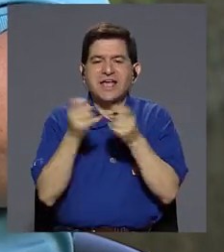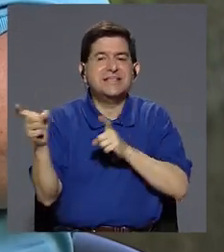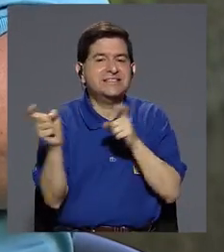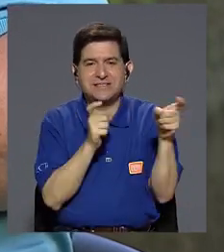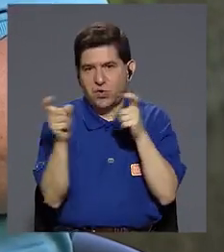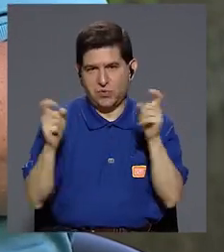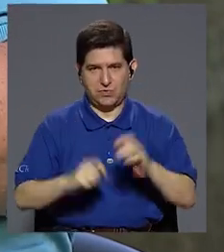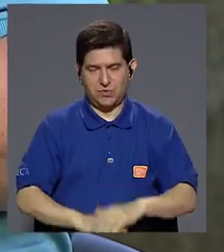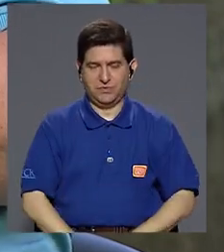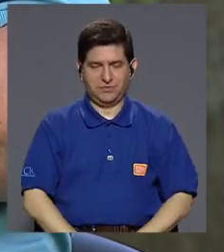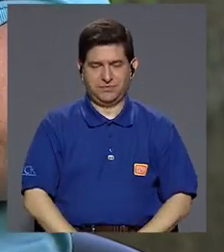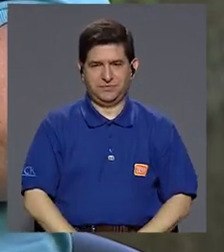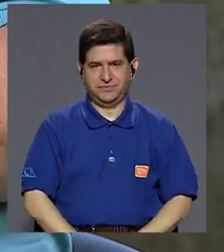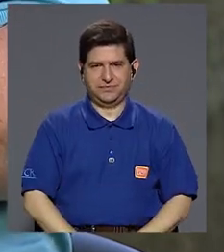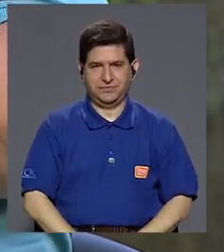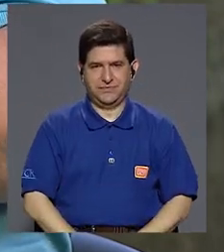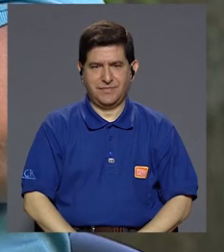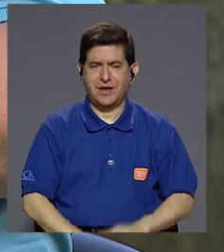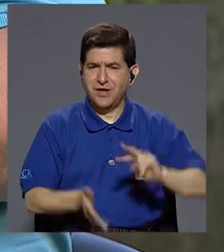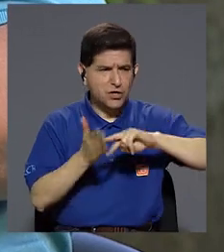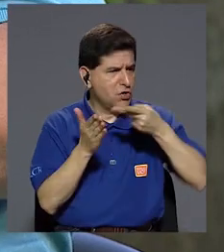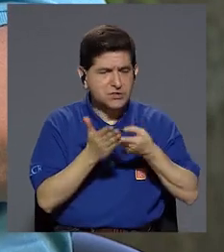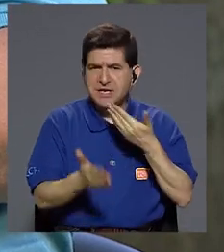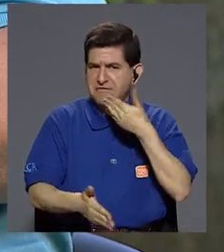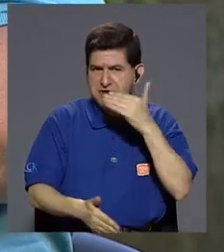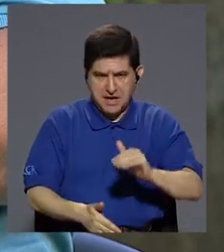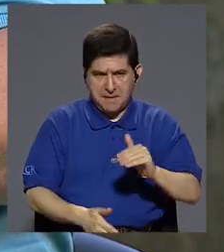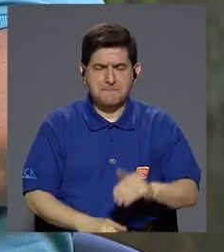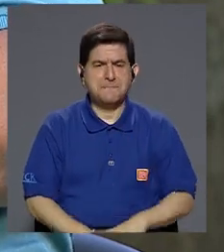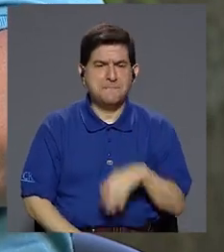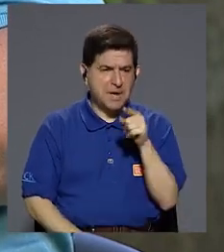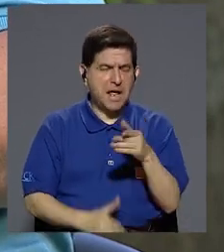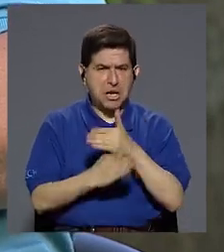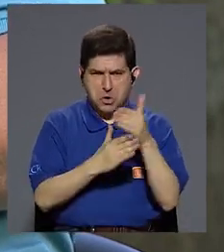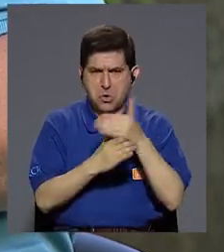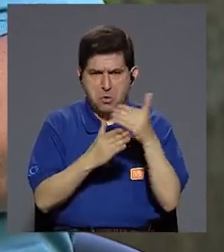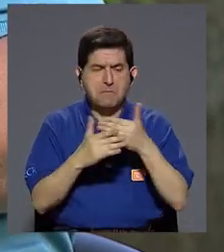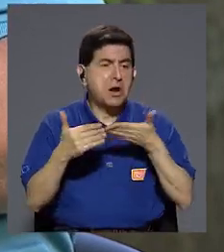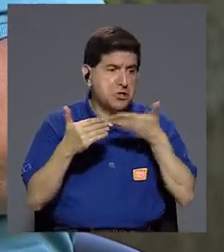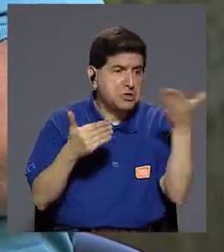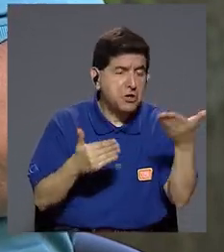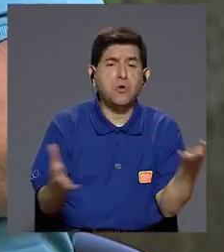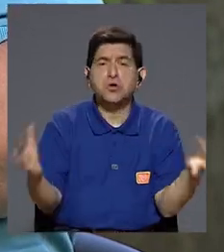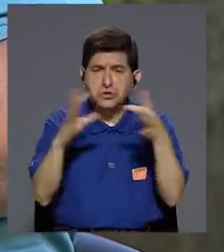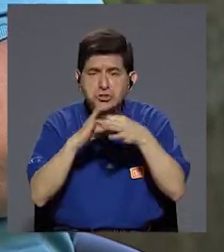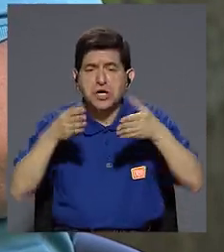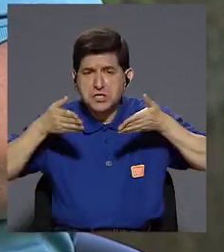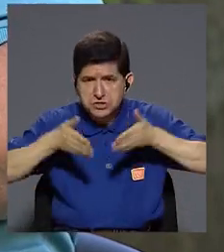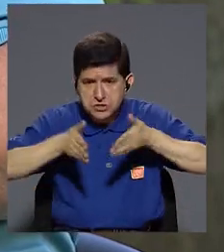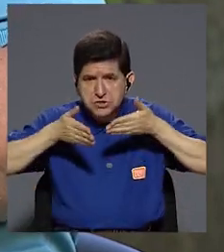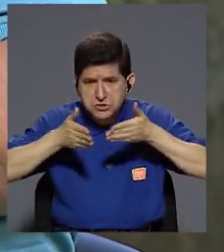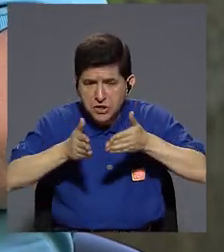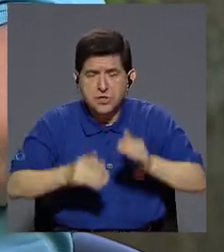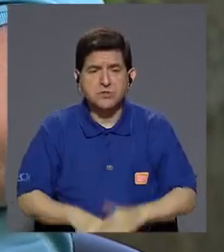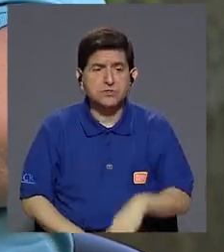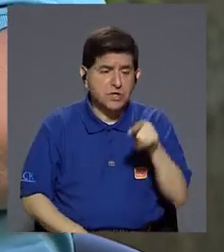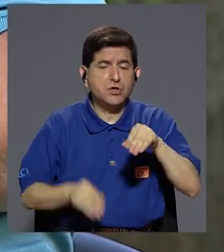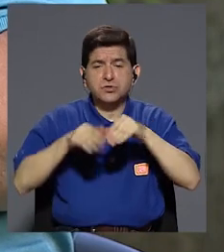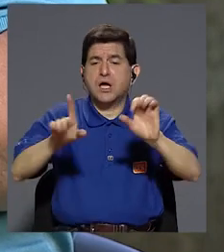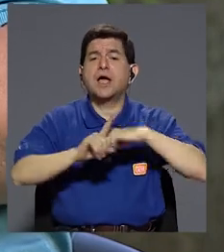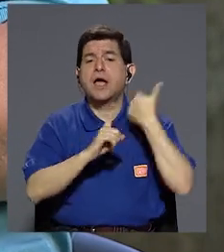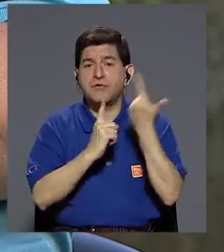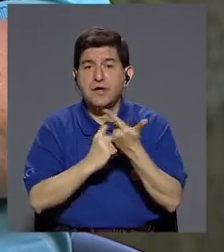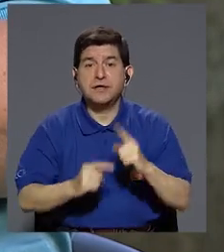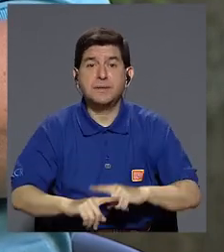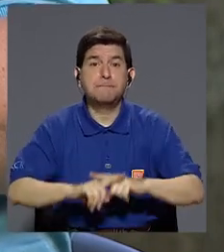no es que esté mal compartir cosas de los hijos y las hijas en las redes